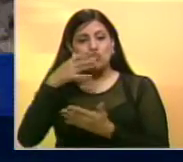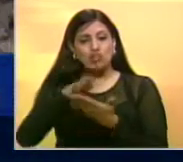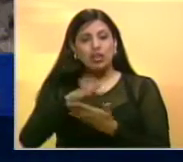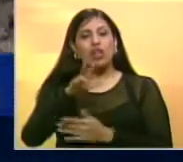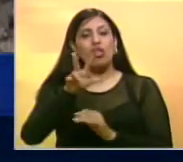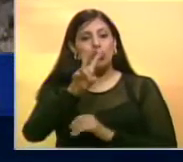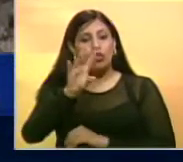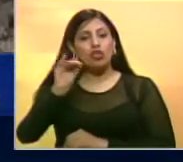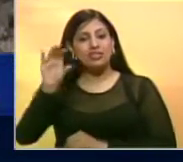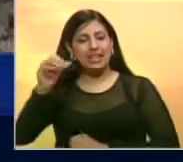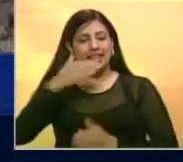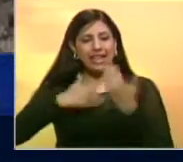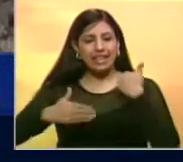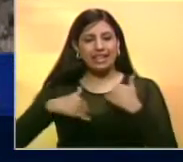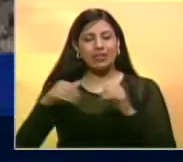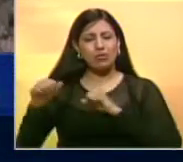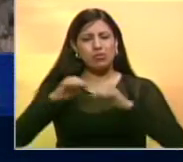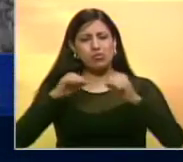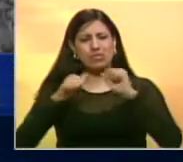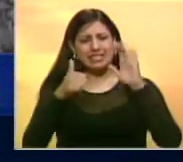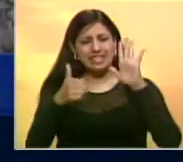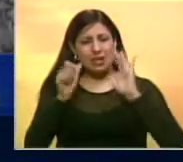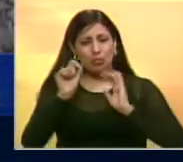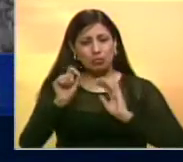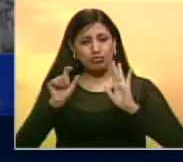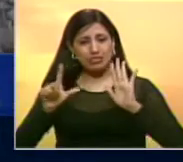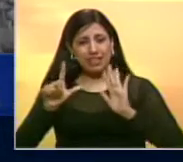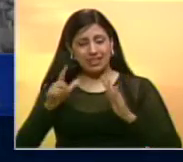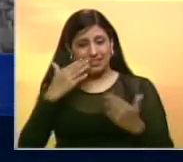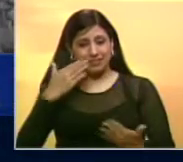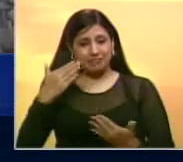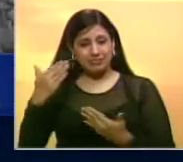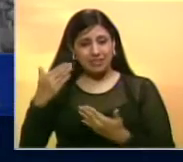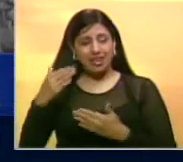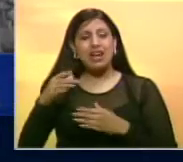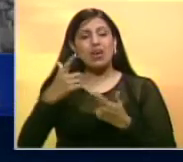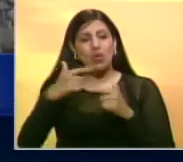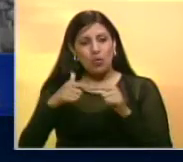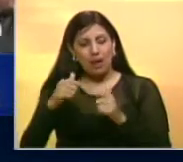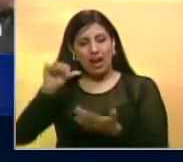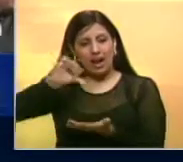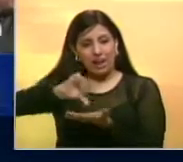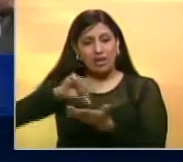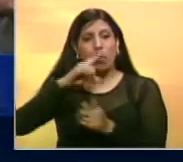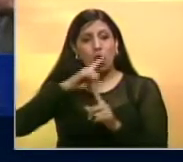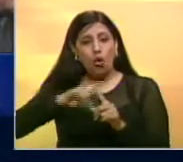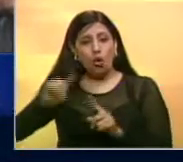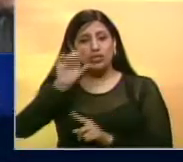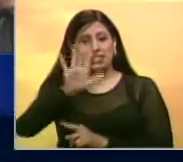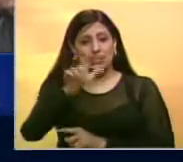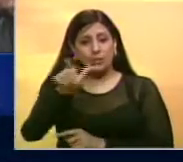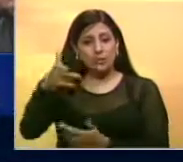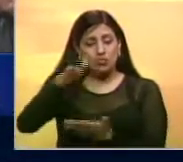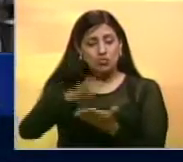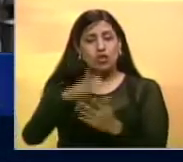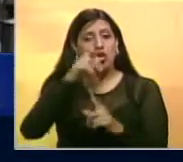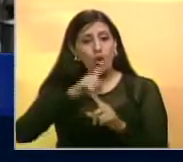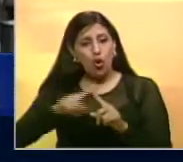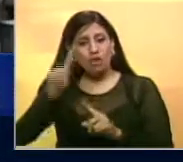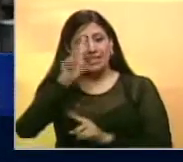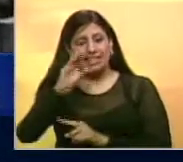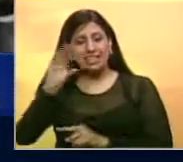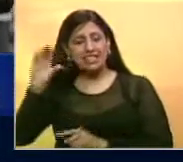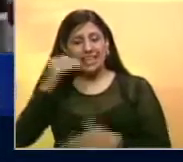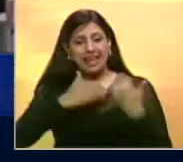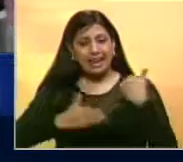heridas en un sismo de 6.7 grados de magnitud registrado también en Bangladesh donde otras 5 perecieron y unas 100 se